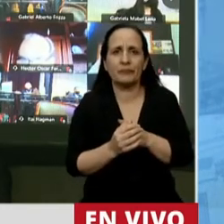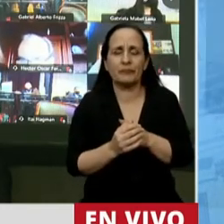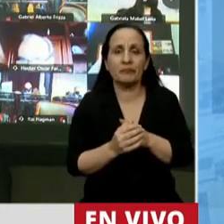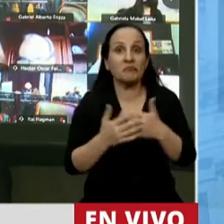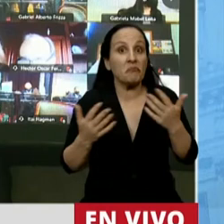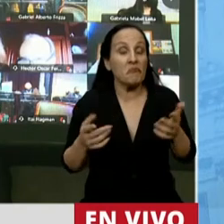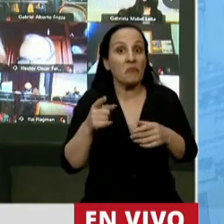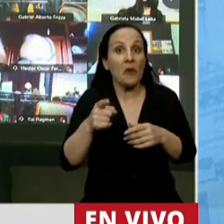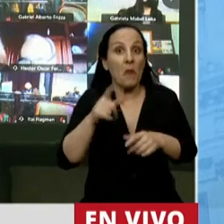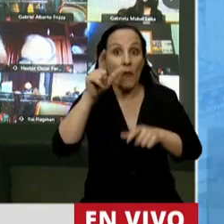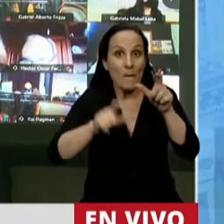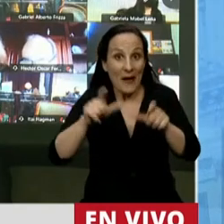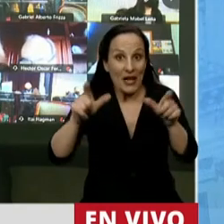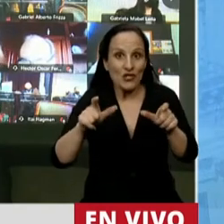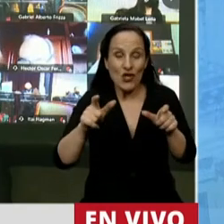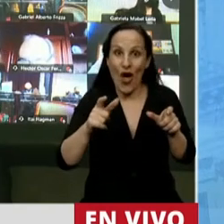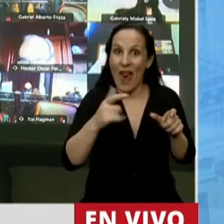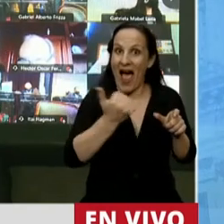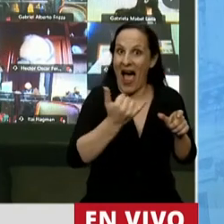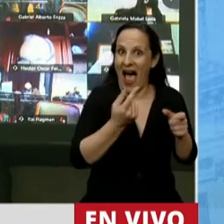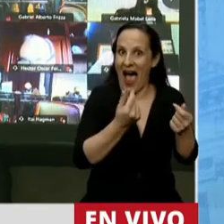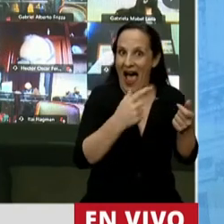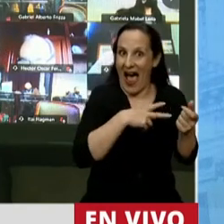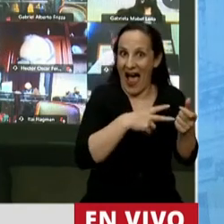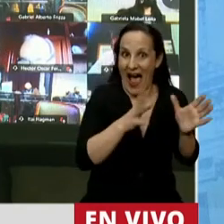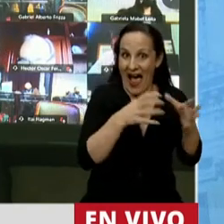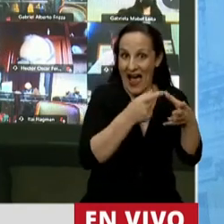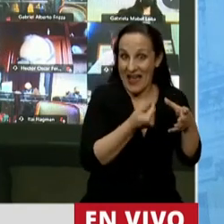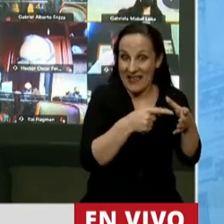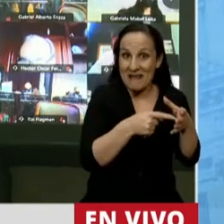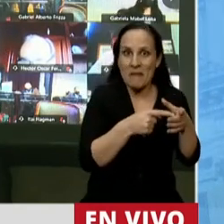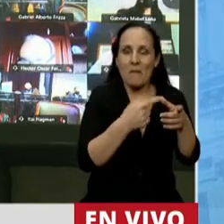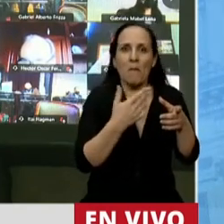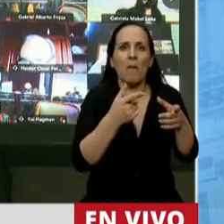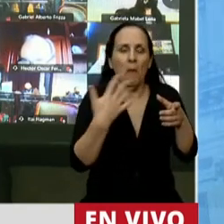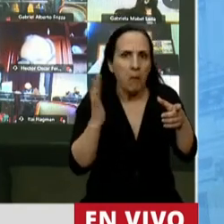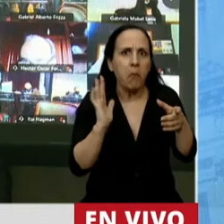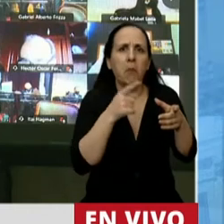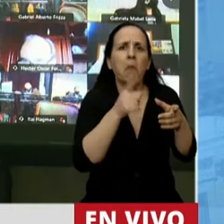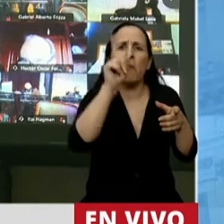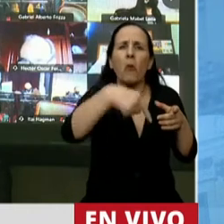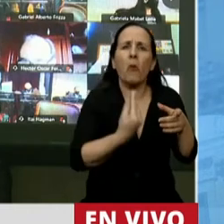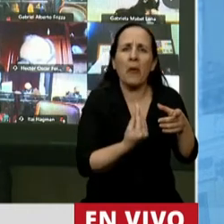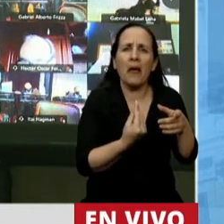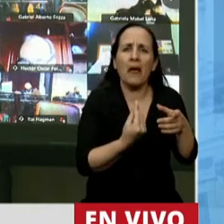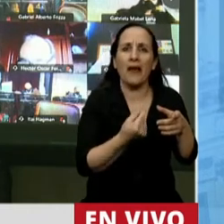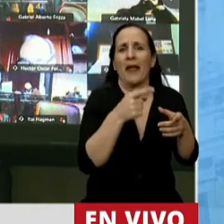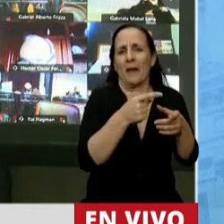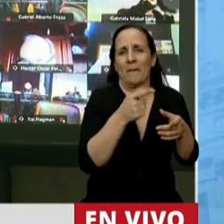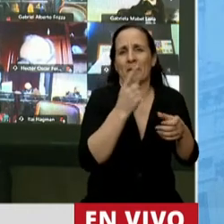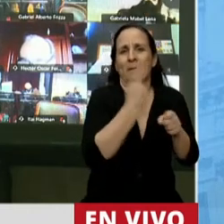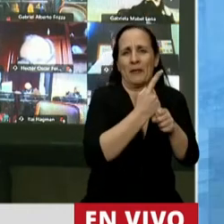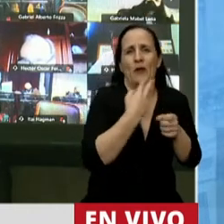formaron este patrimonio que va a ser atacado, agredido por este tributo para poder formarlo tuvieron que pagar otros impuestos